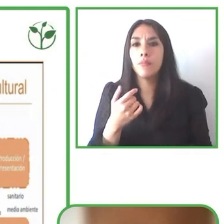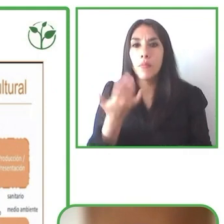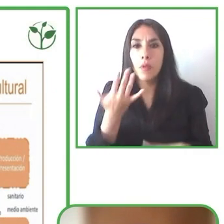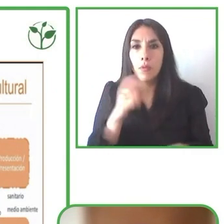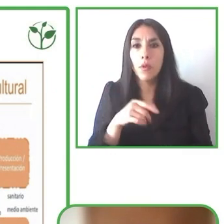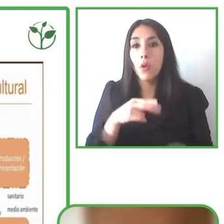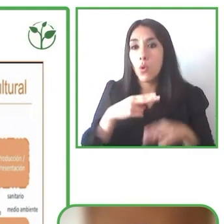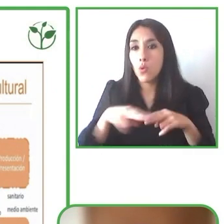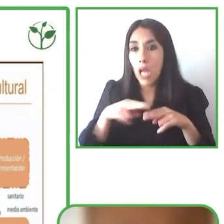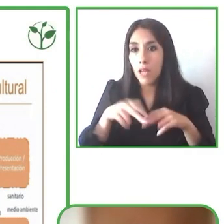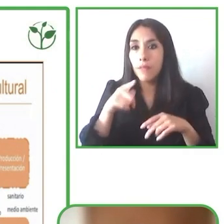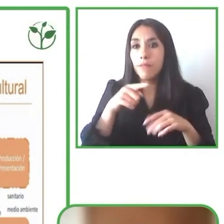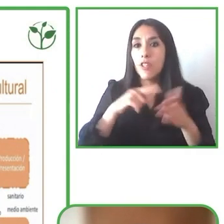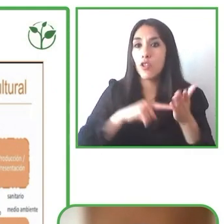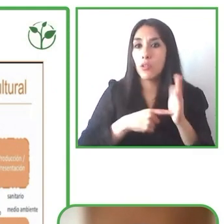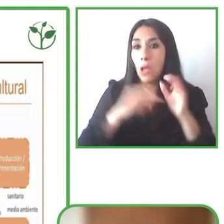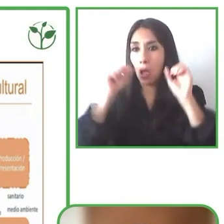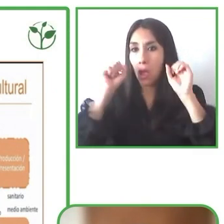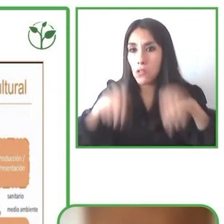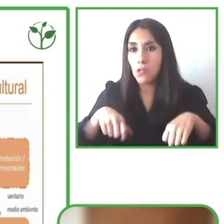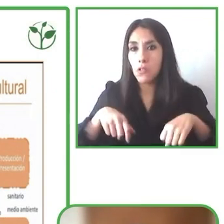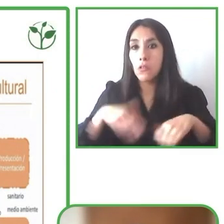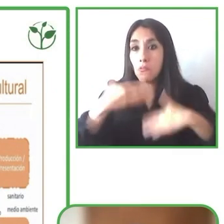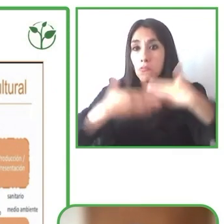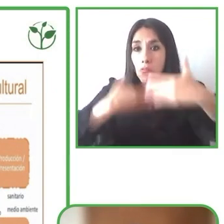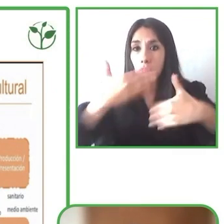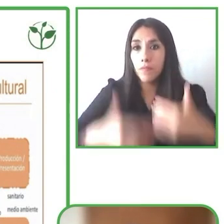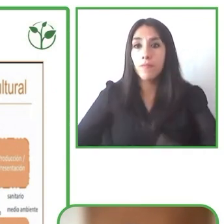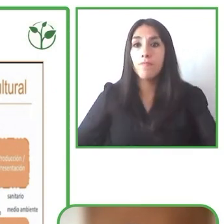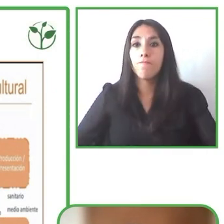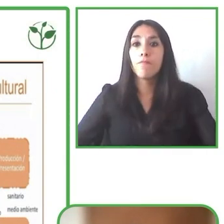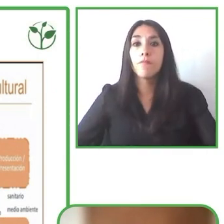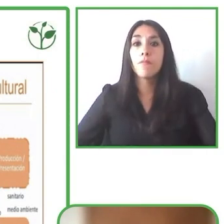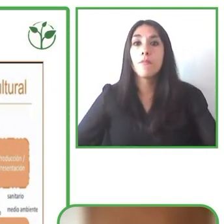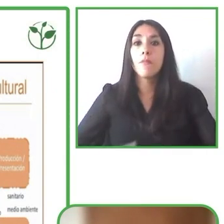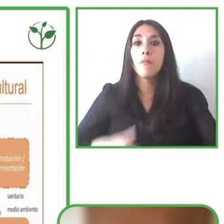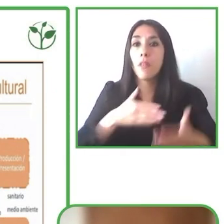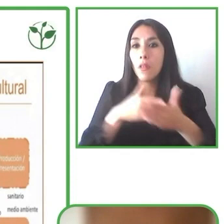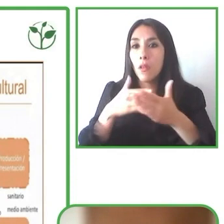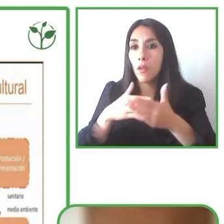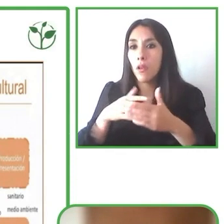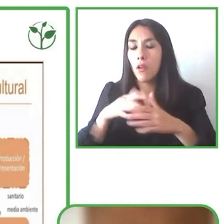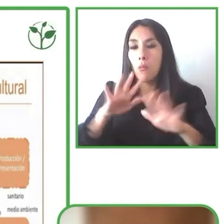ir avanzando ir derribando estas barreras de una manera bastante